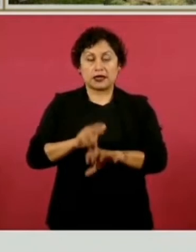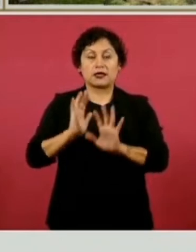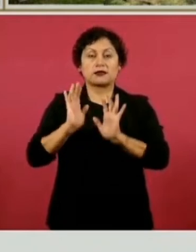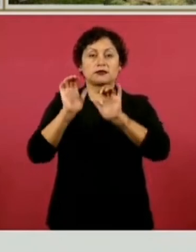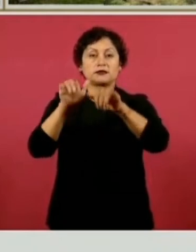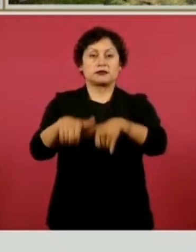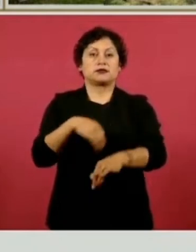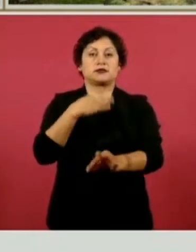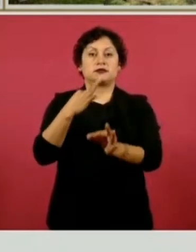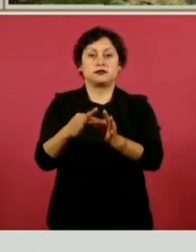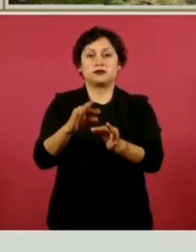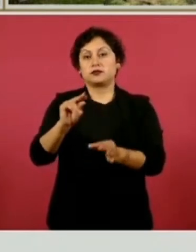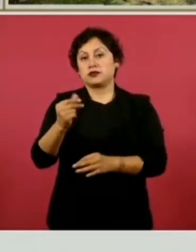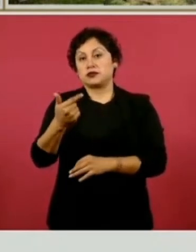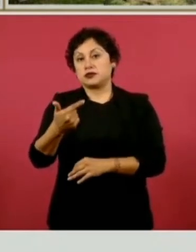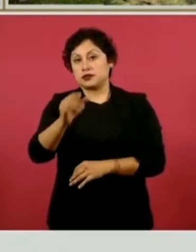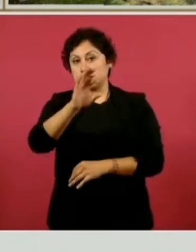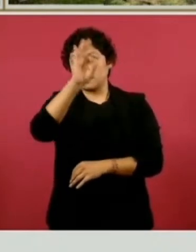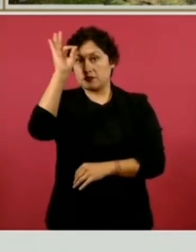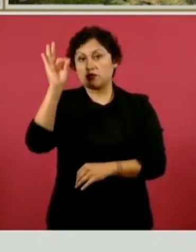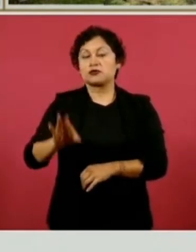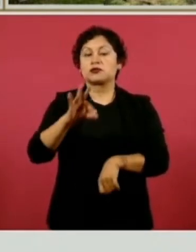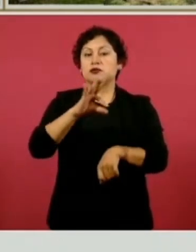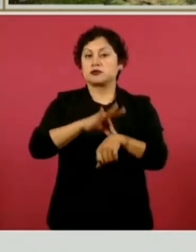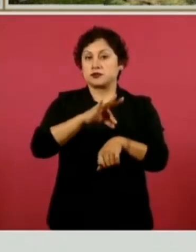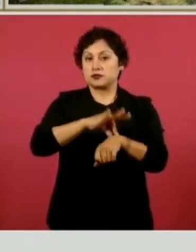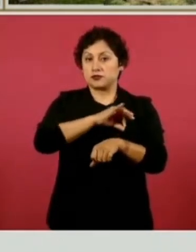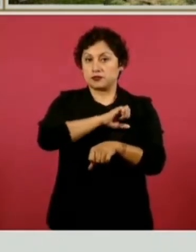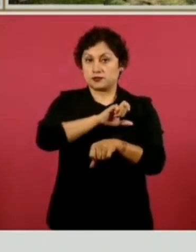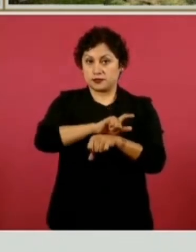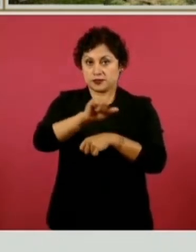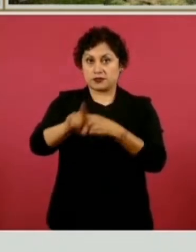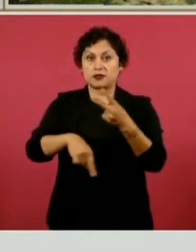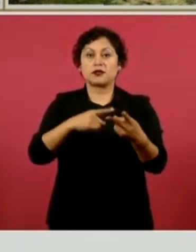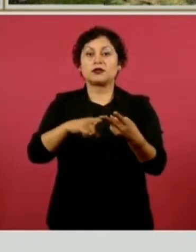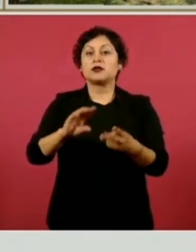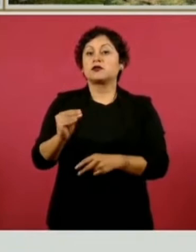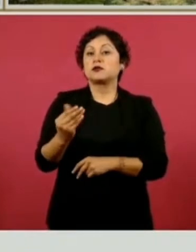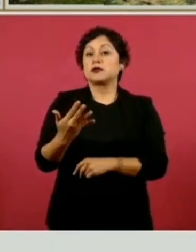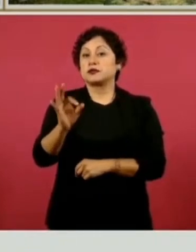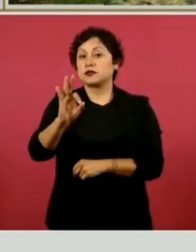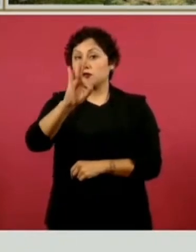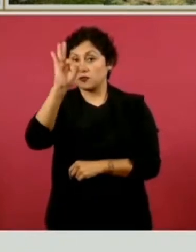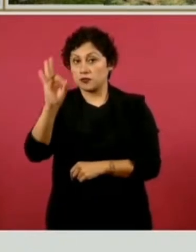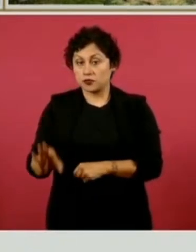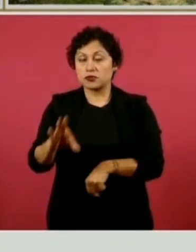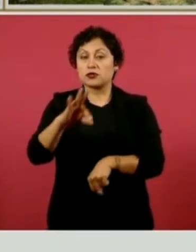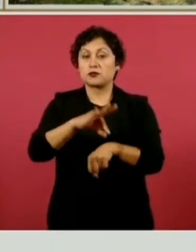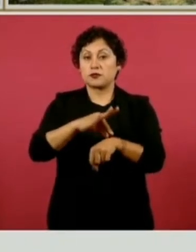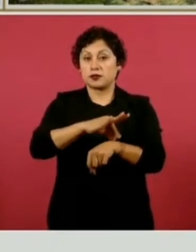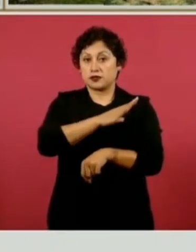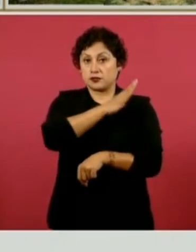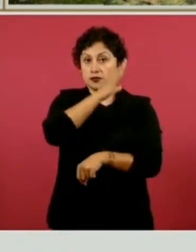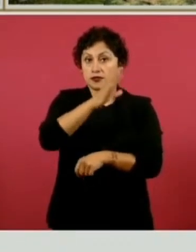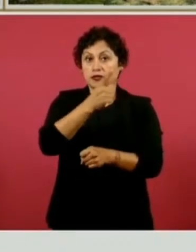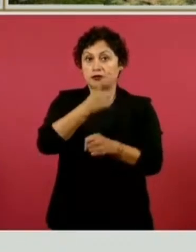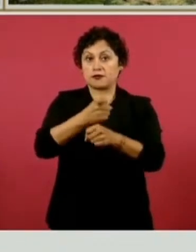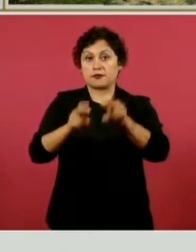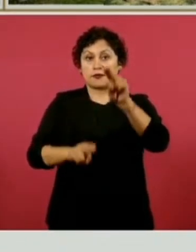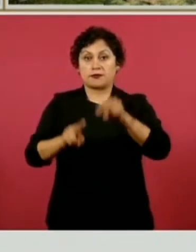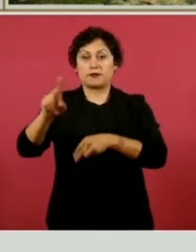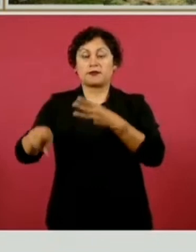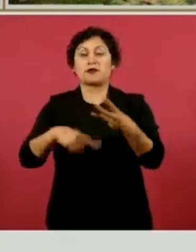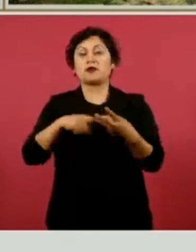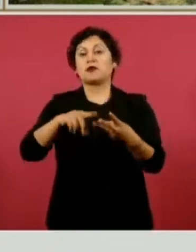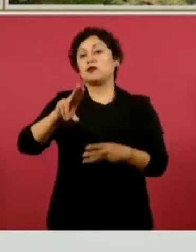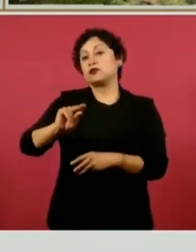de los médicos especialistas contratados, 95 por ciento de los médicos generales en el primer nivel y el 80